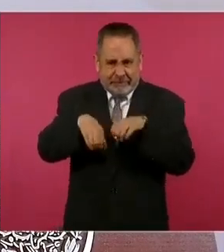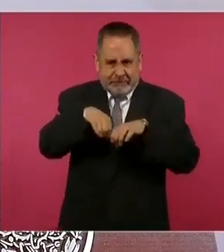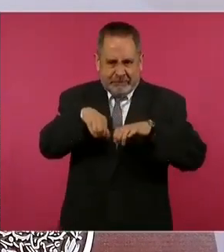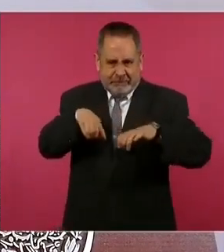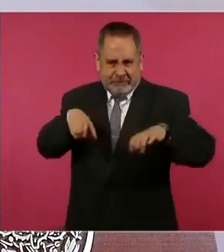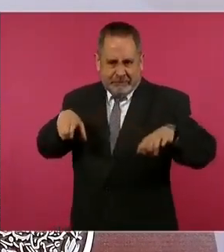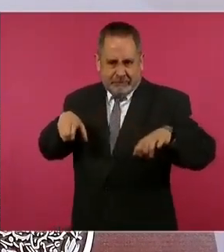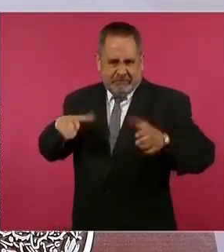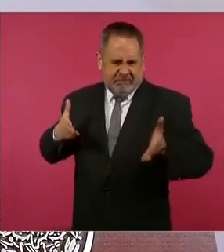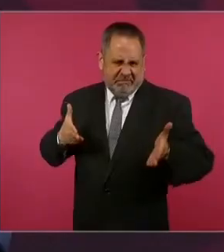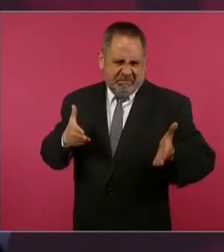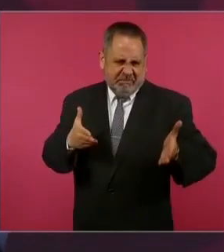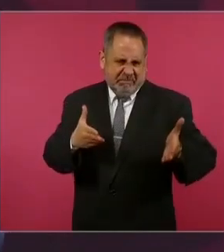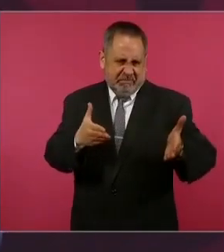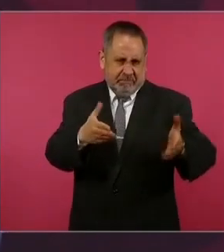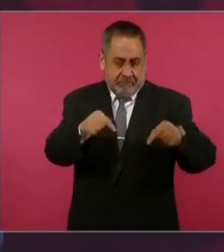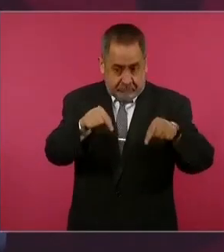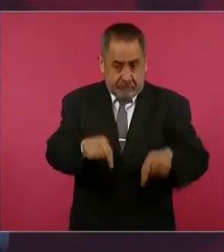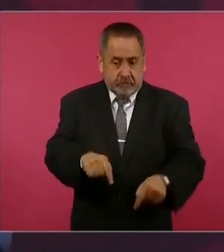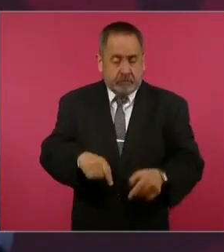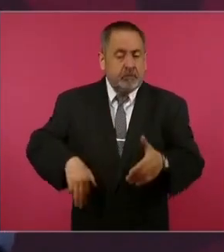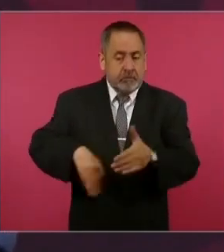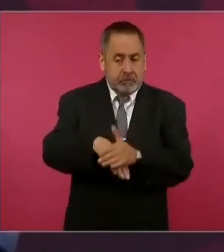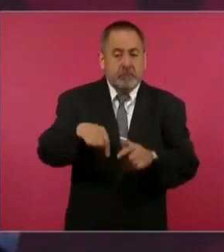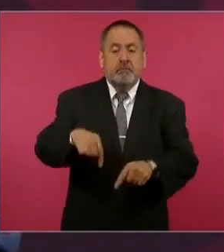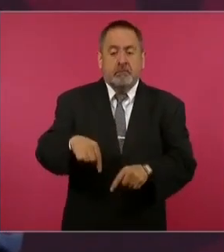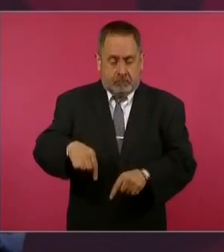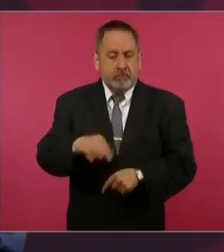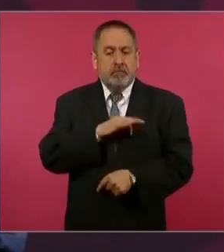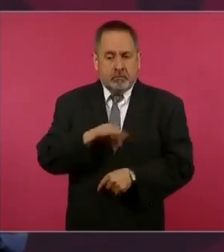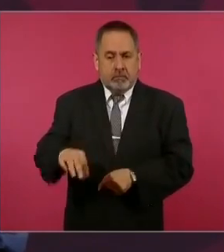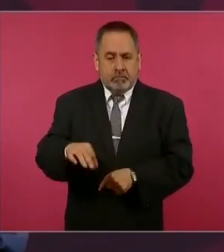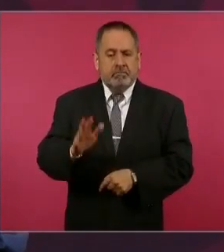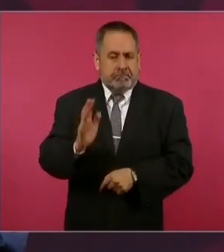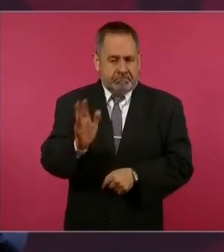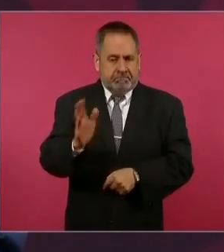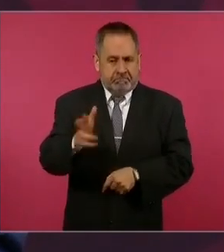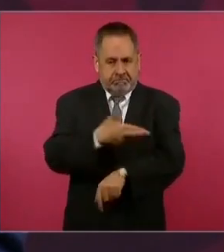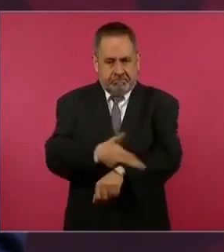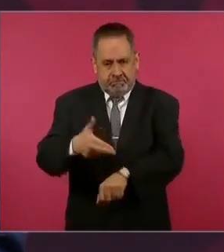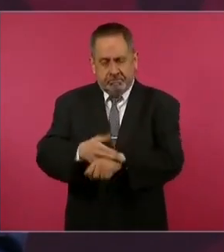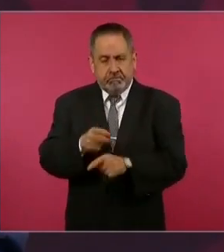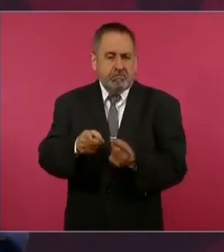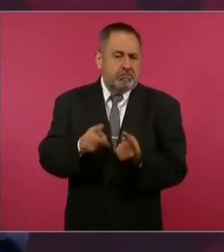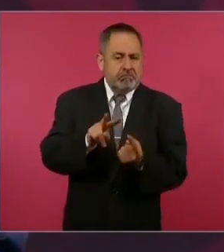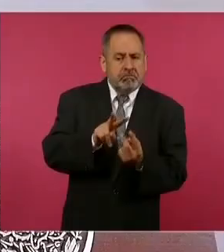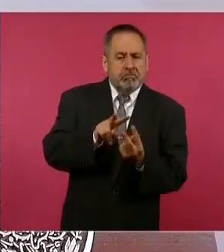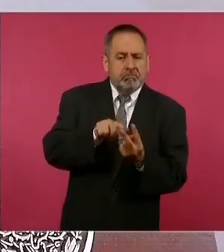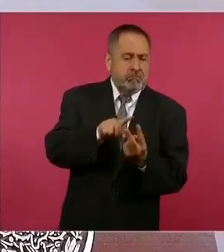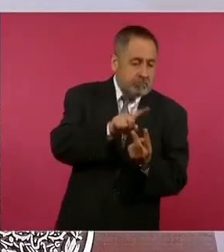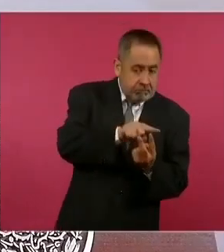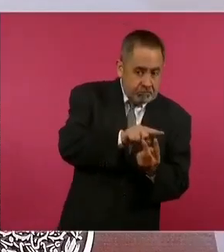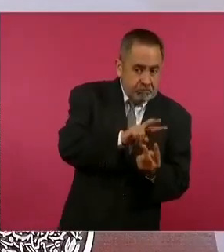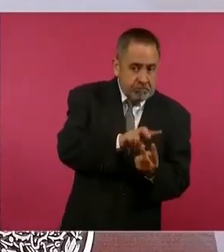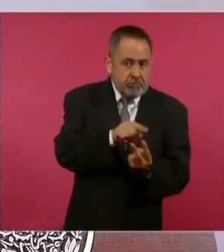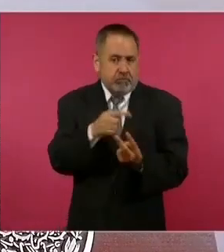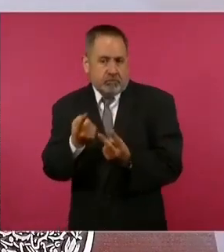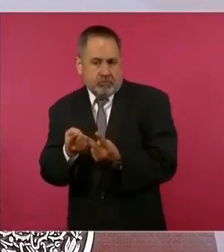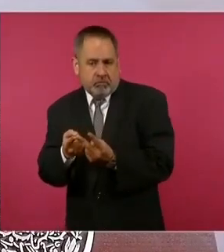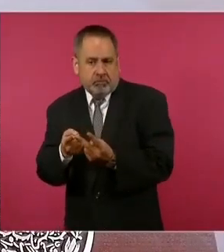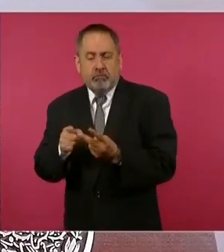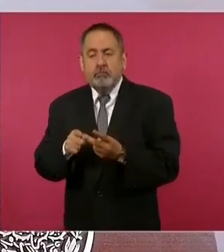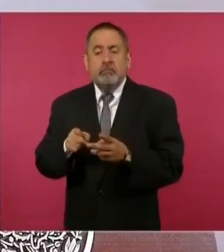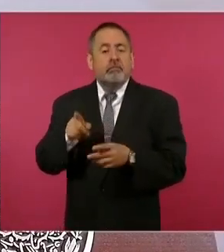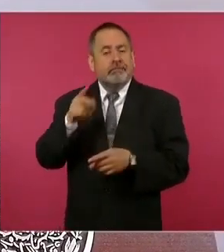un paso alternativo al canal